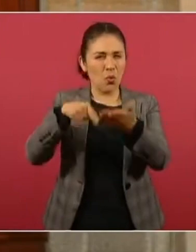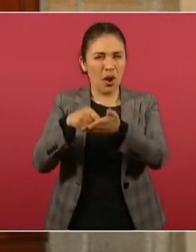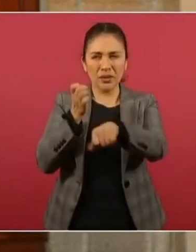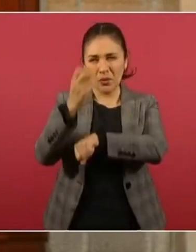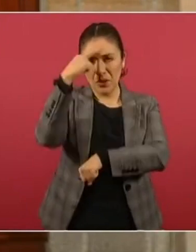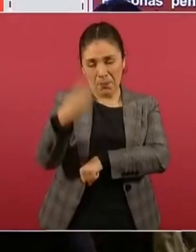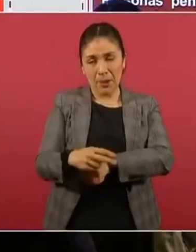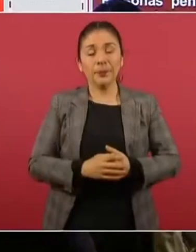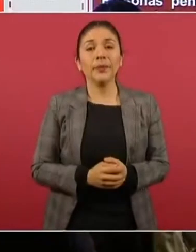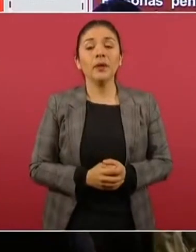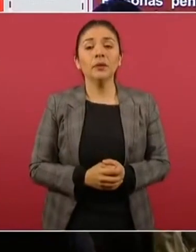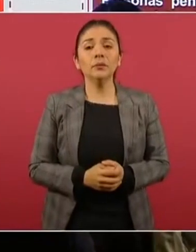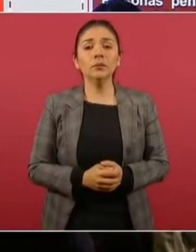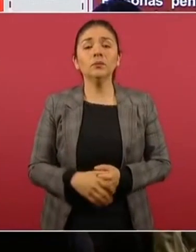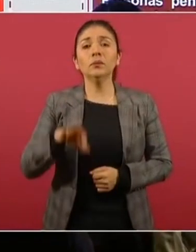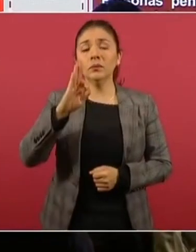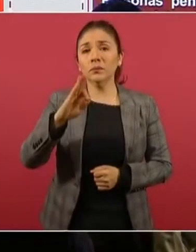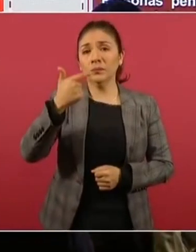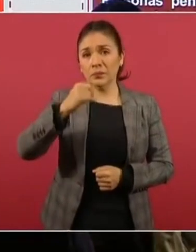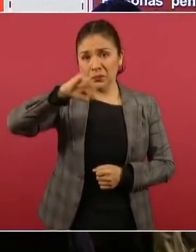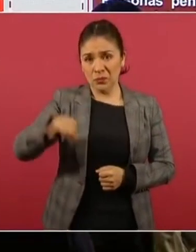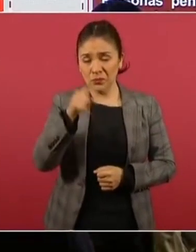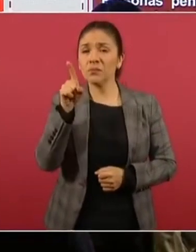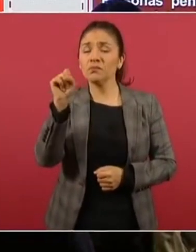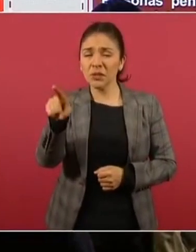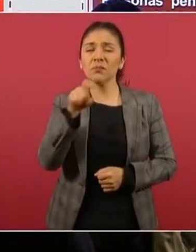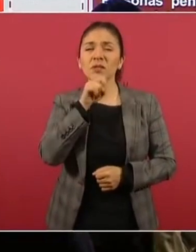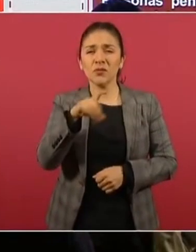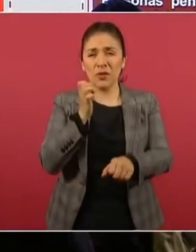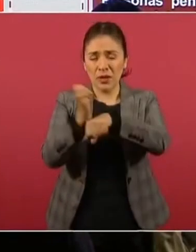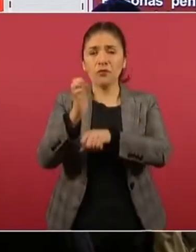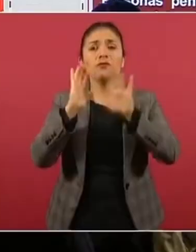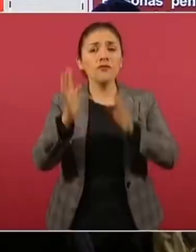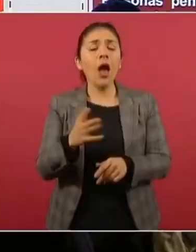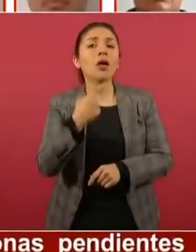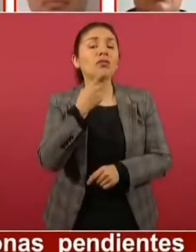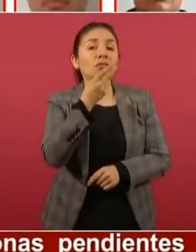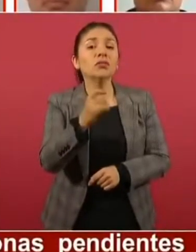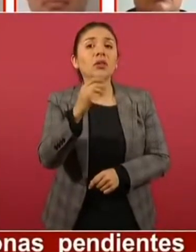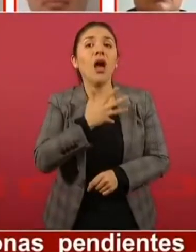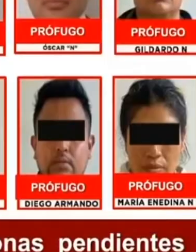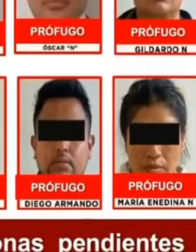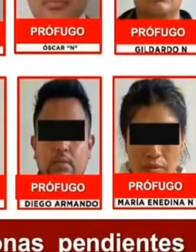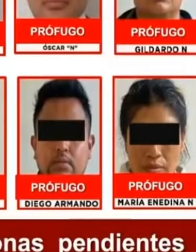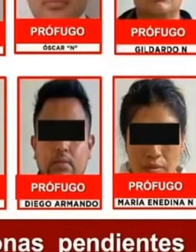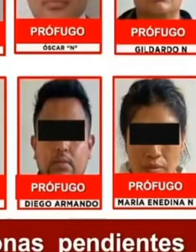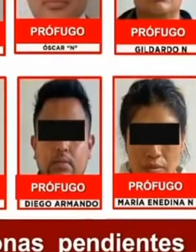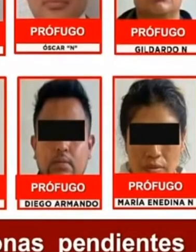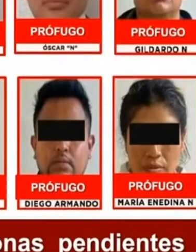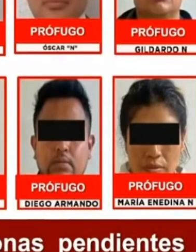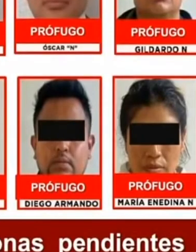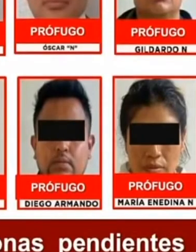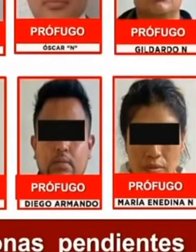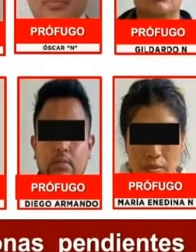que la Fiscalía General de Justicia de la entidad informó que obtuvo orden de aprehensión contra cinco elementos de